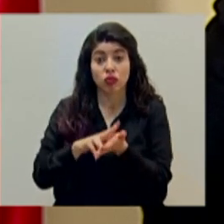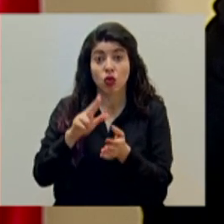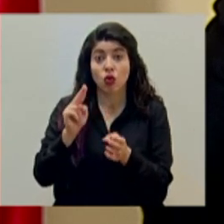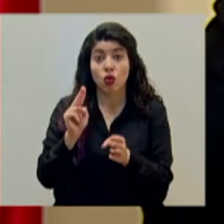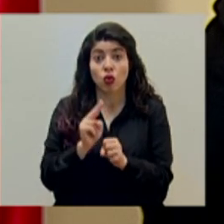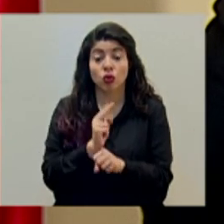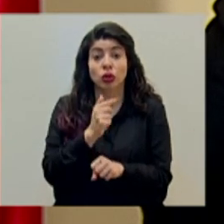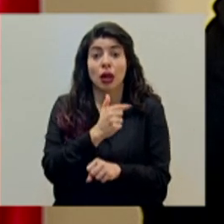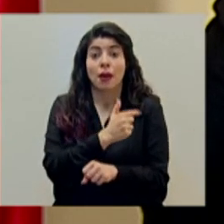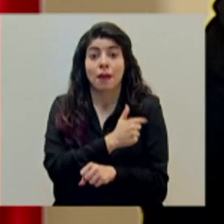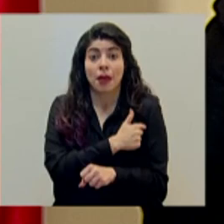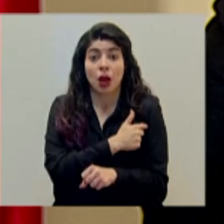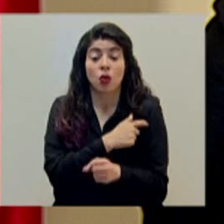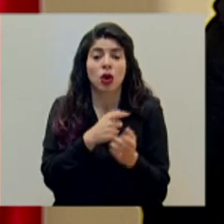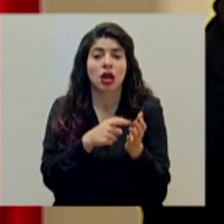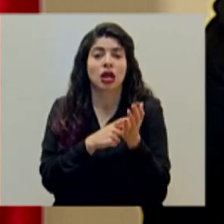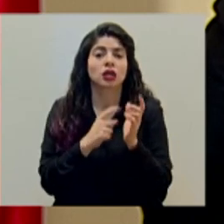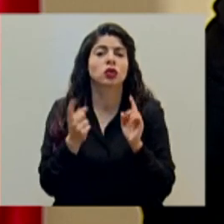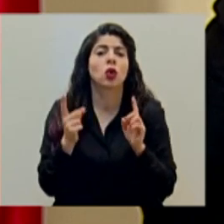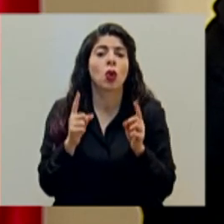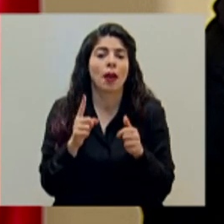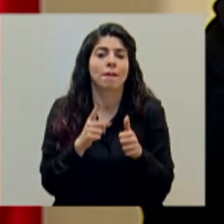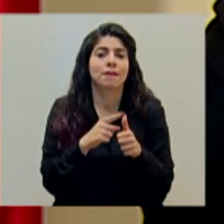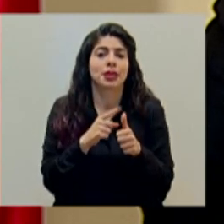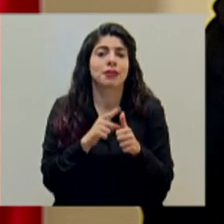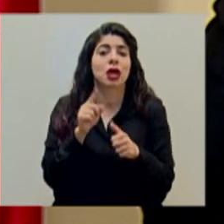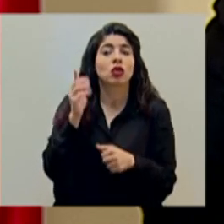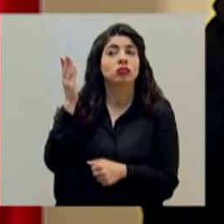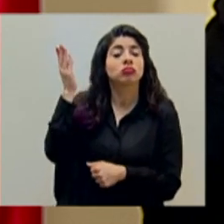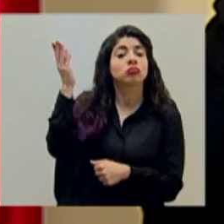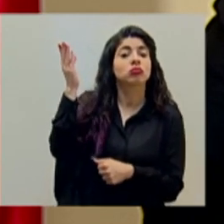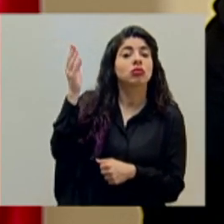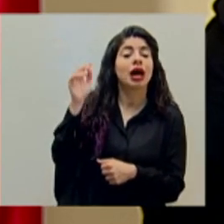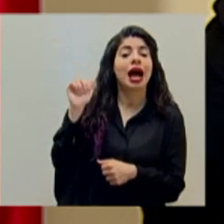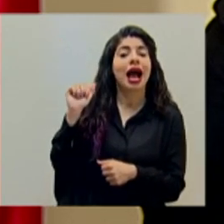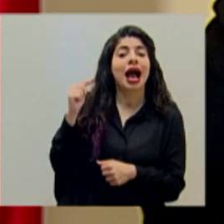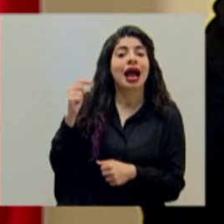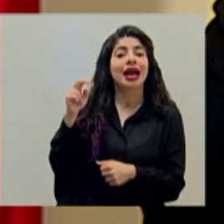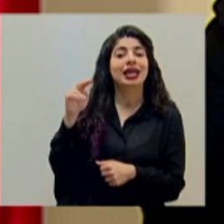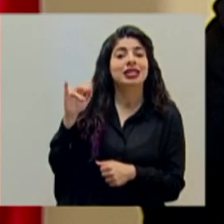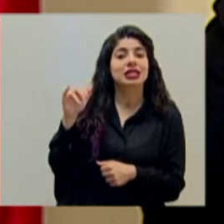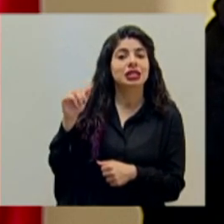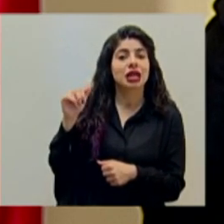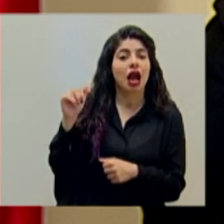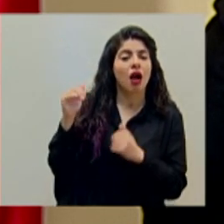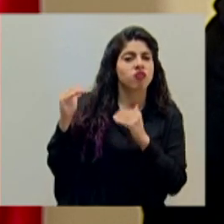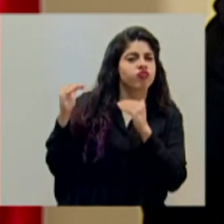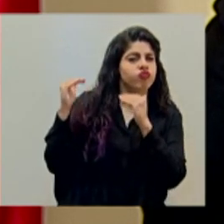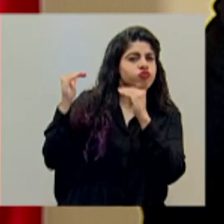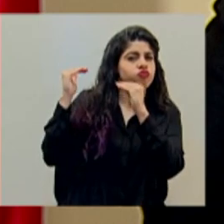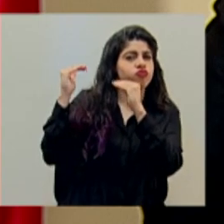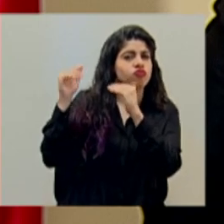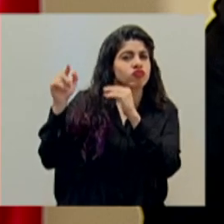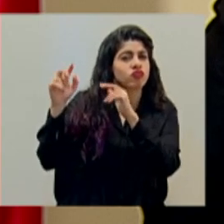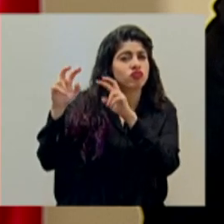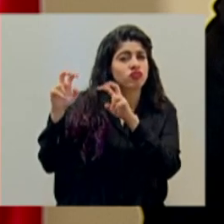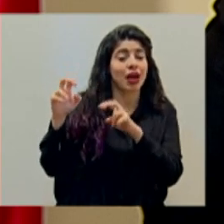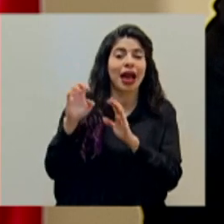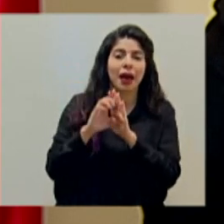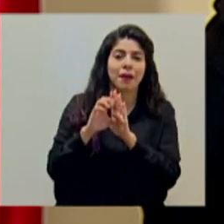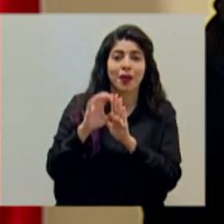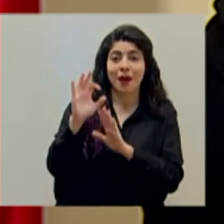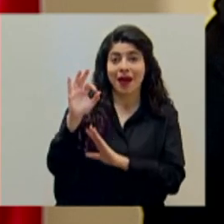vacunas es que haya sido autorizada también por una agencia estricta, una agencia altamente rigurosa, la FDA,